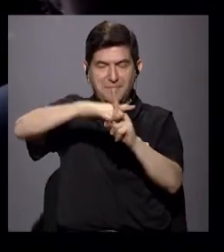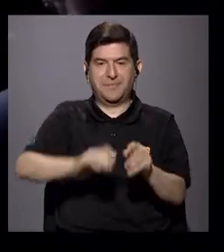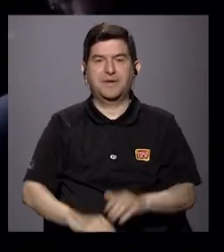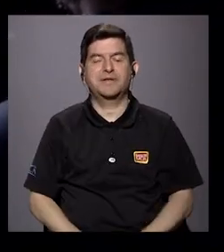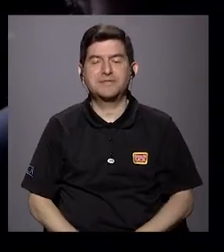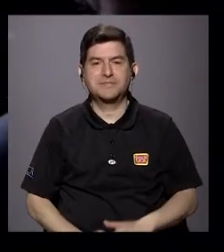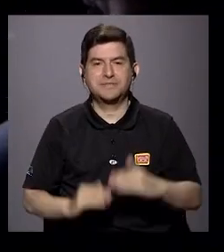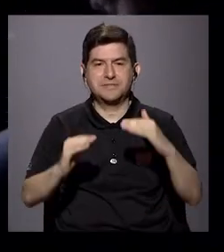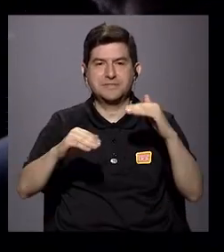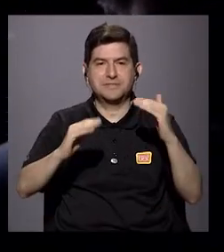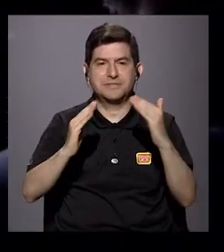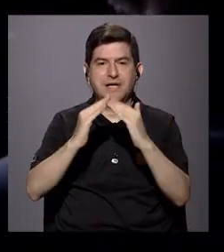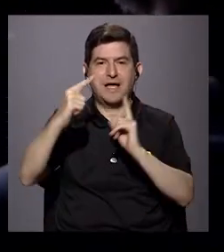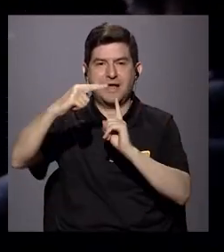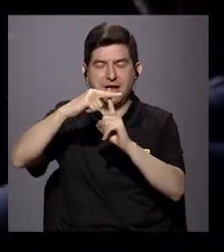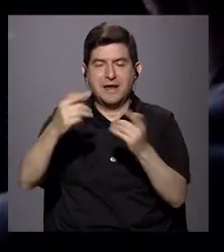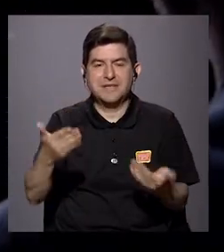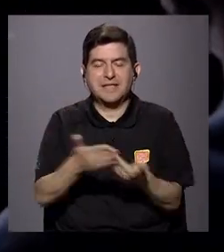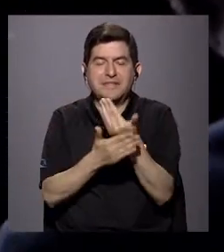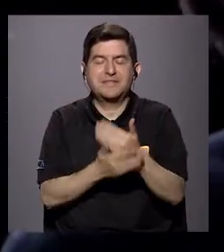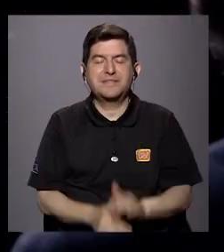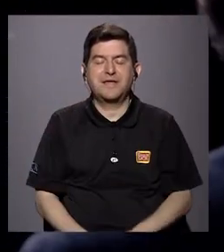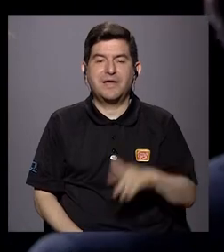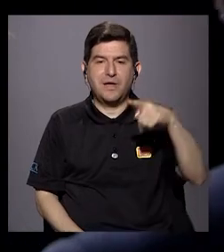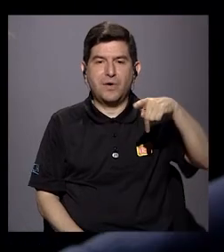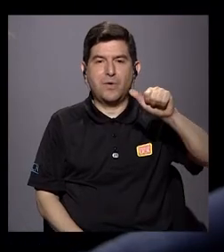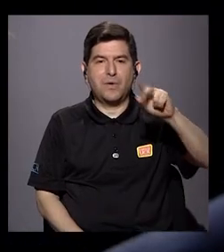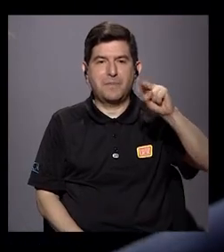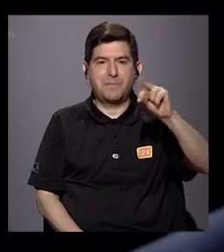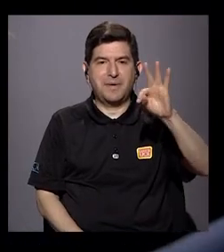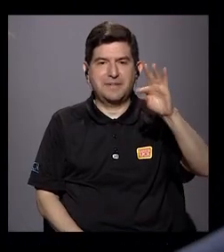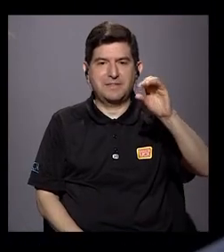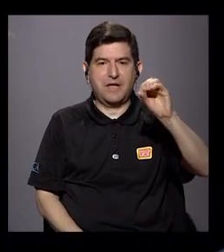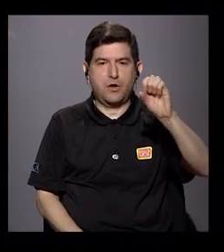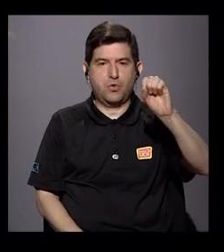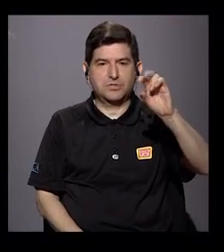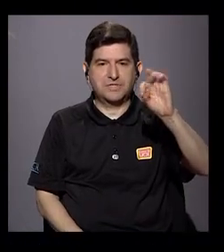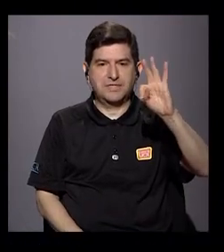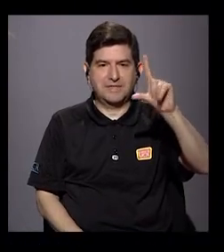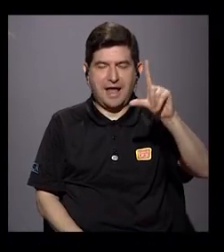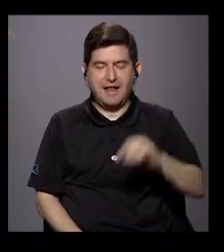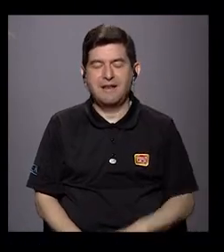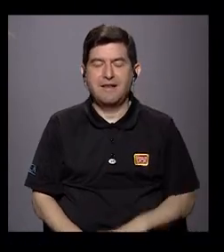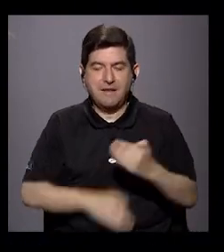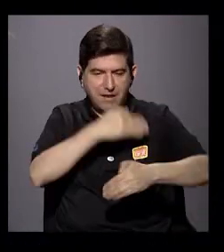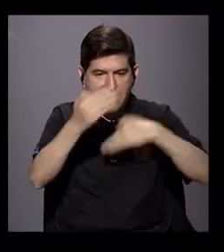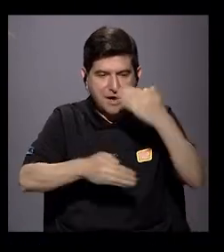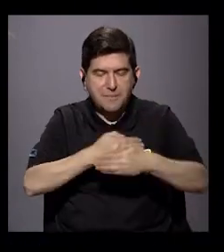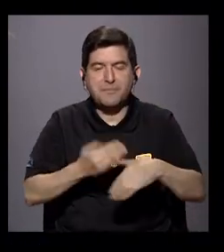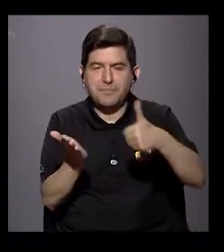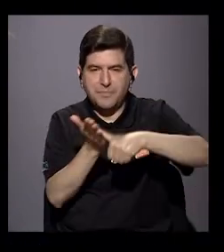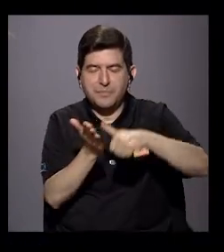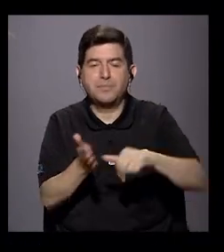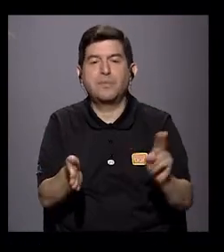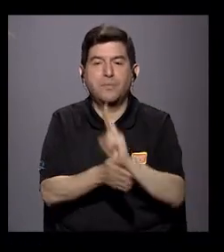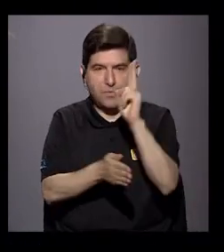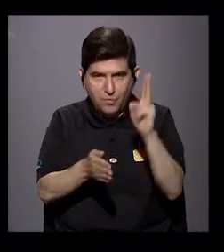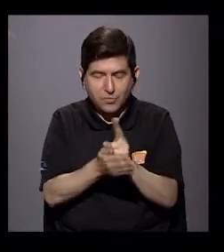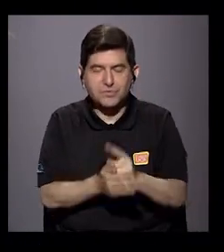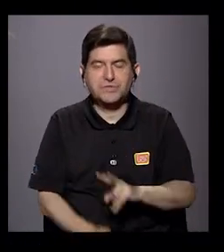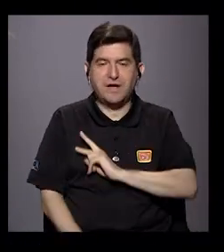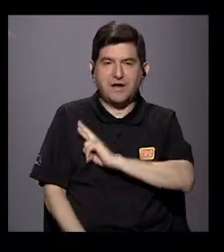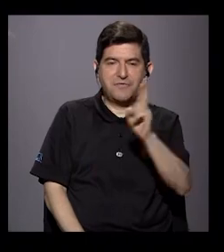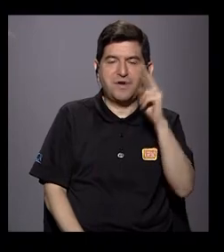de iglesias neopentecostales en el marco de los procesos electorales, la oportunidad de utilizar